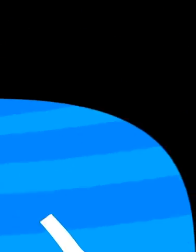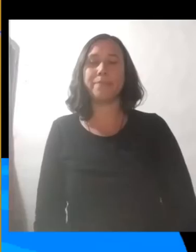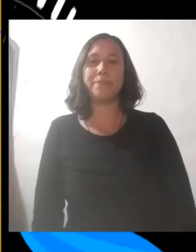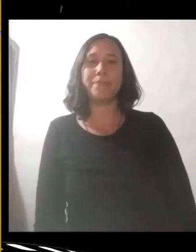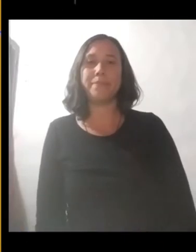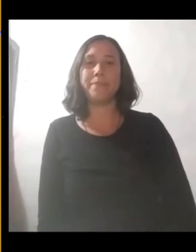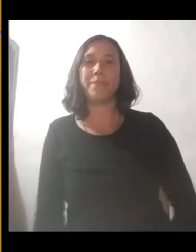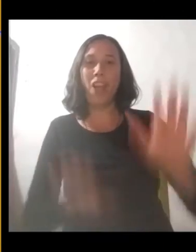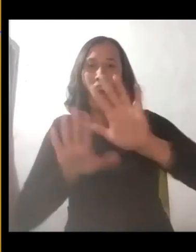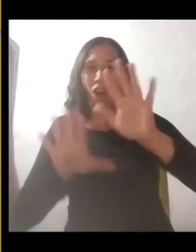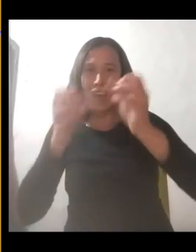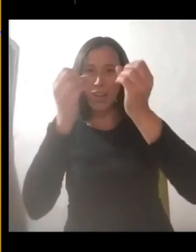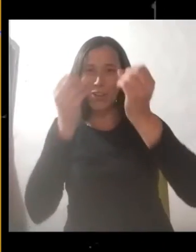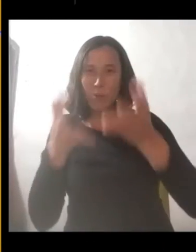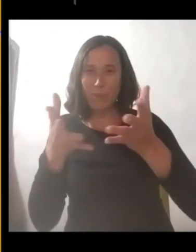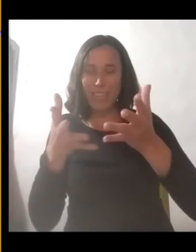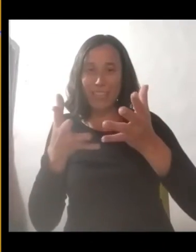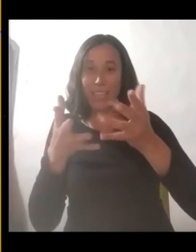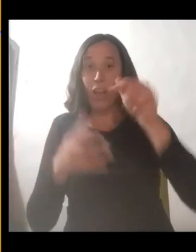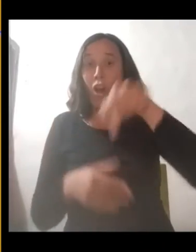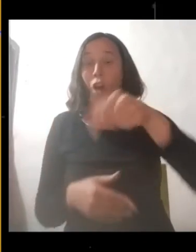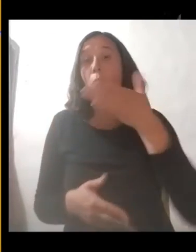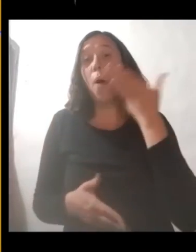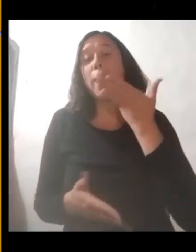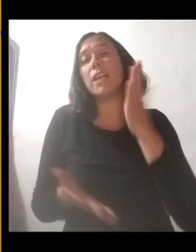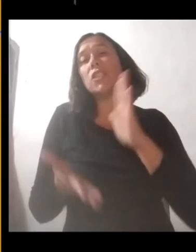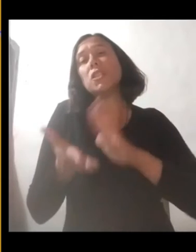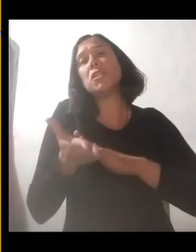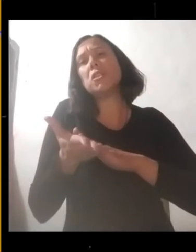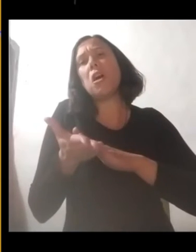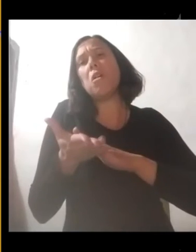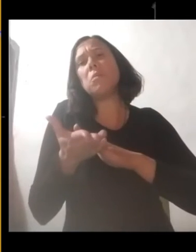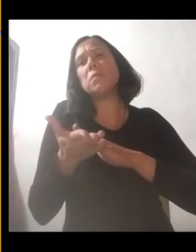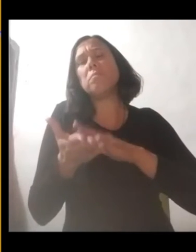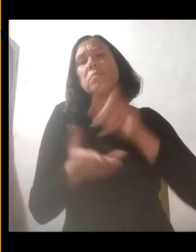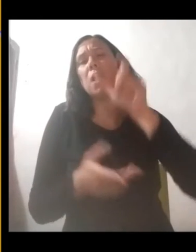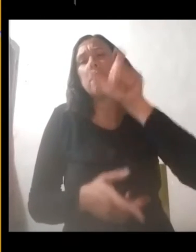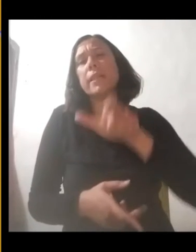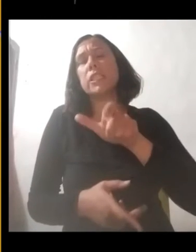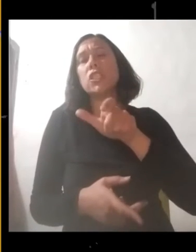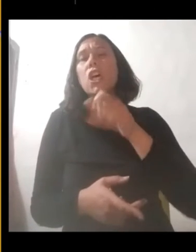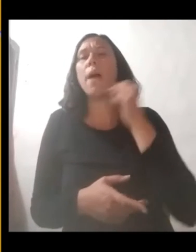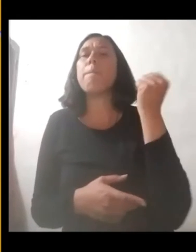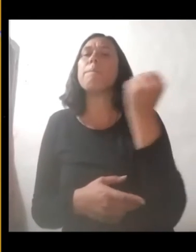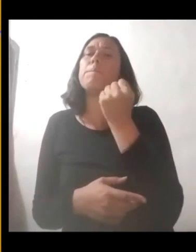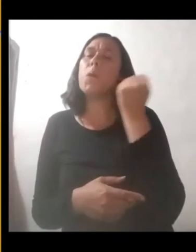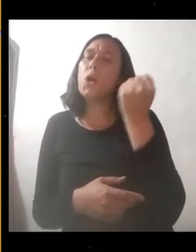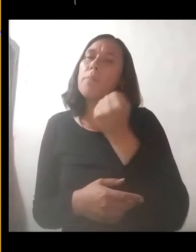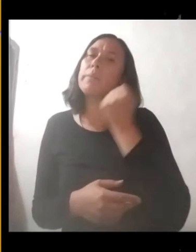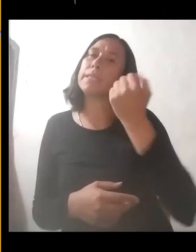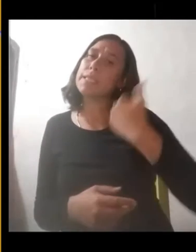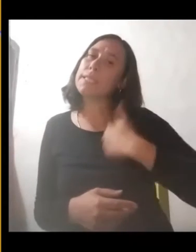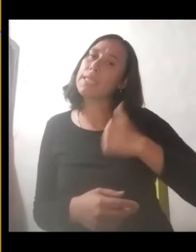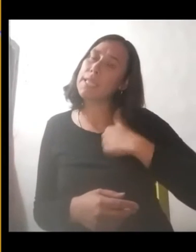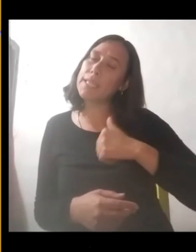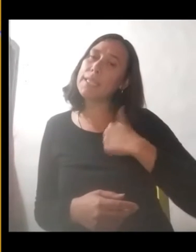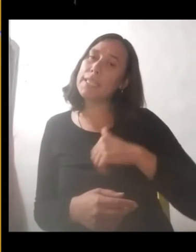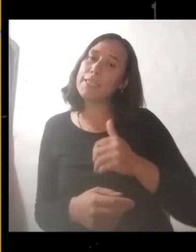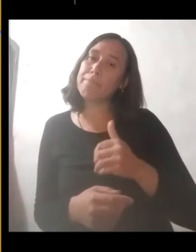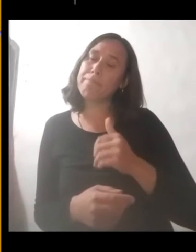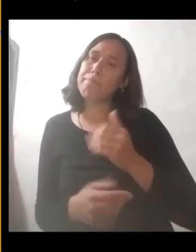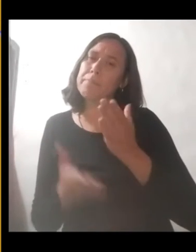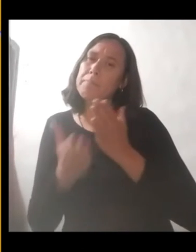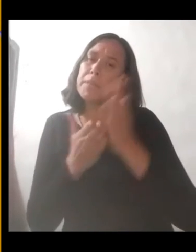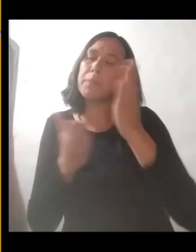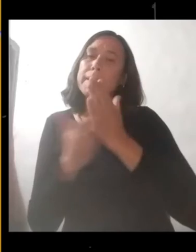Hola amiguitos, ¿cómo están? Hoy vamos a hablar de una persona muy importante para nuestro país. Cada 17